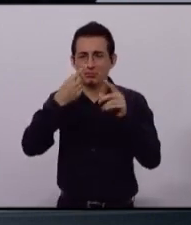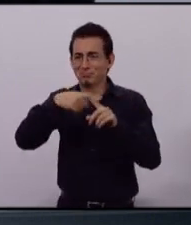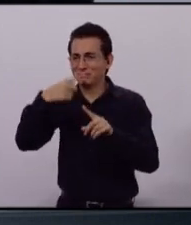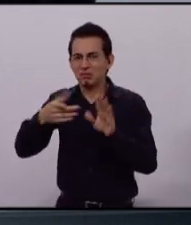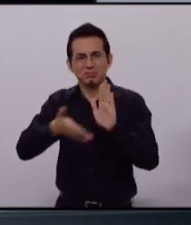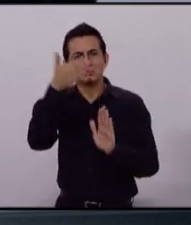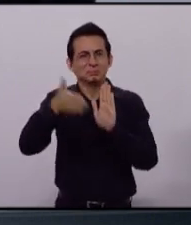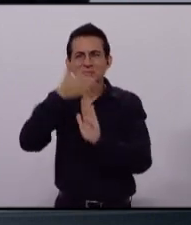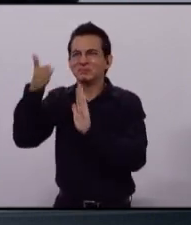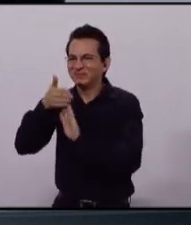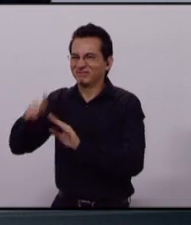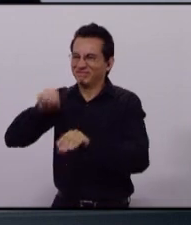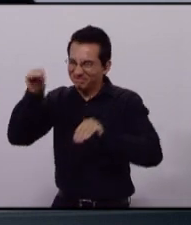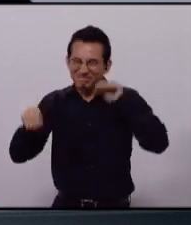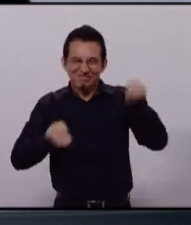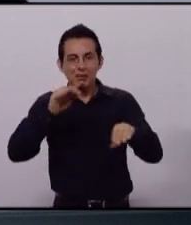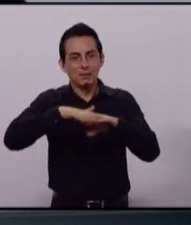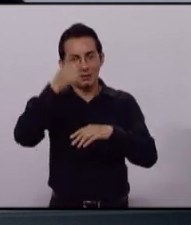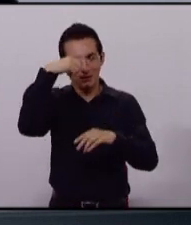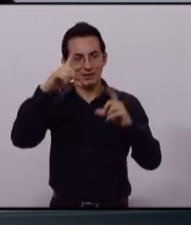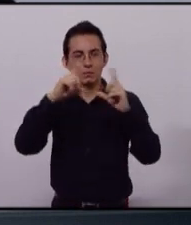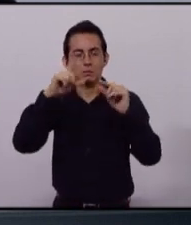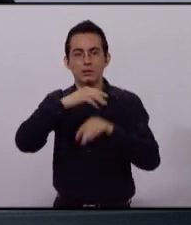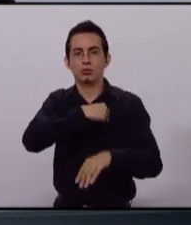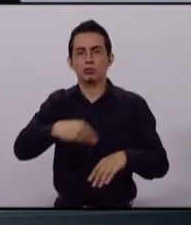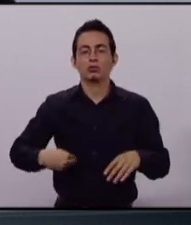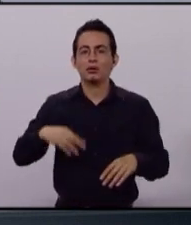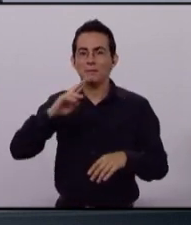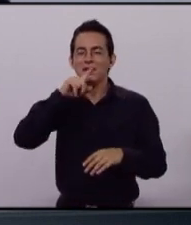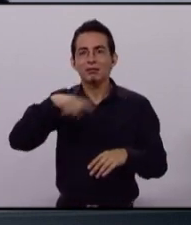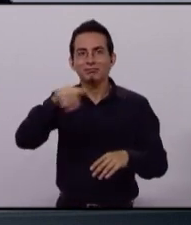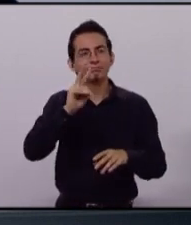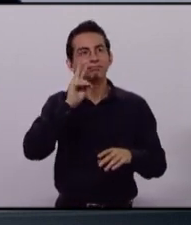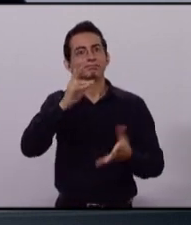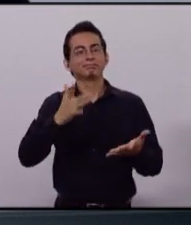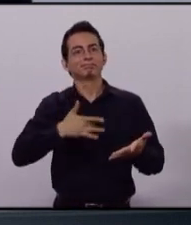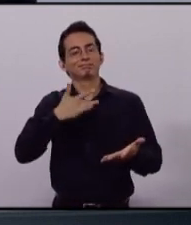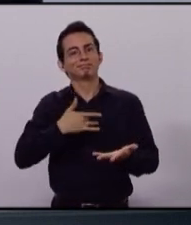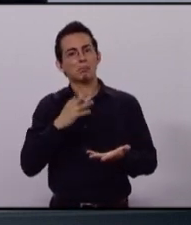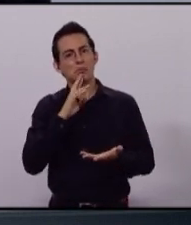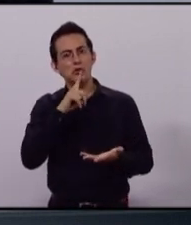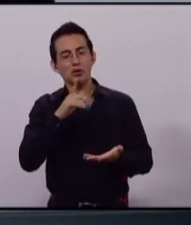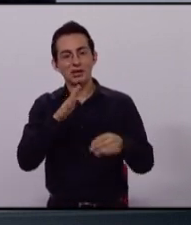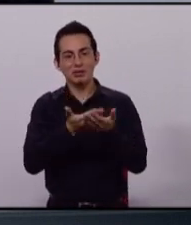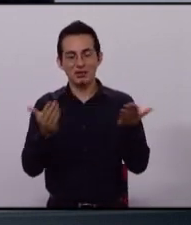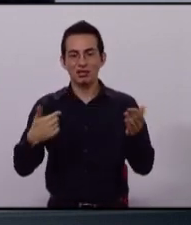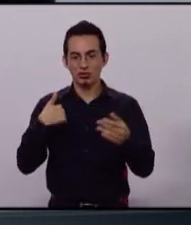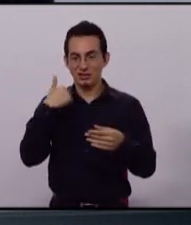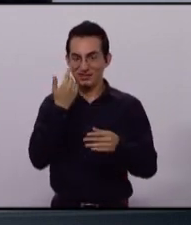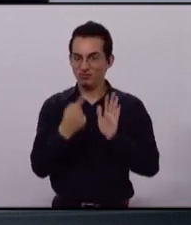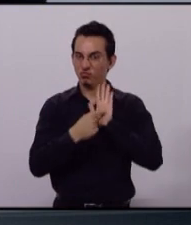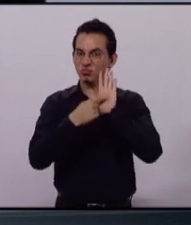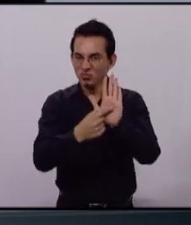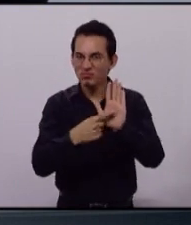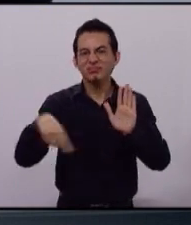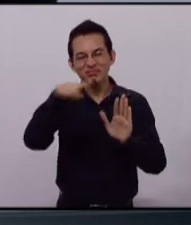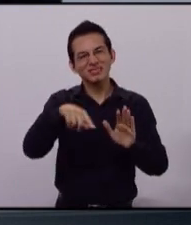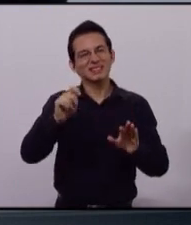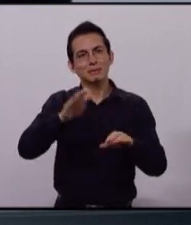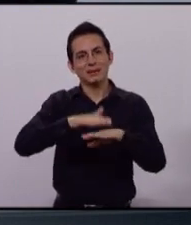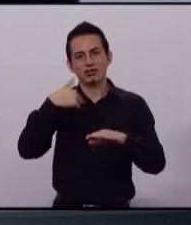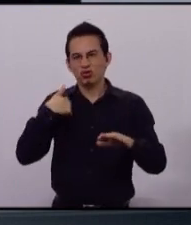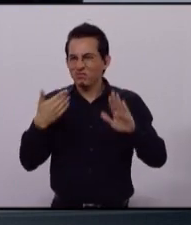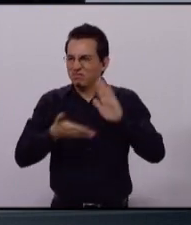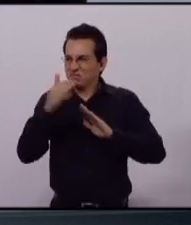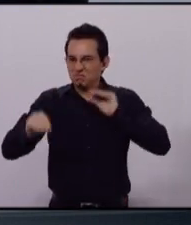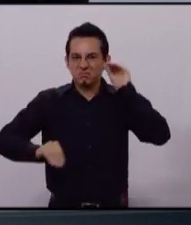pública hará de Zapopan el municipio que todos queremos ver. A partir de 2016, comenzaremos el programa más ambicioso de obra pública